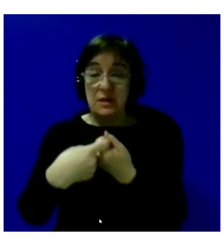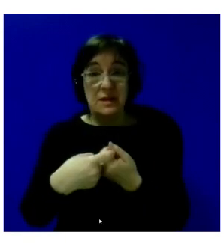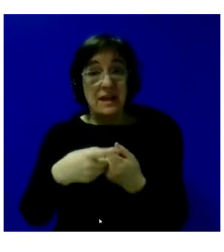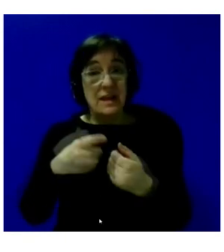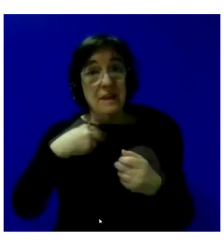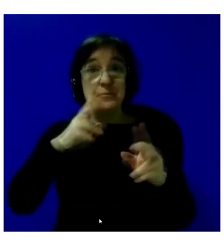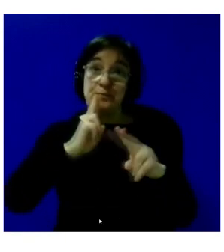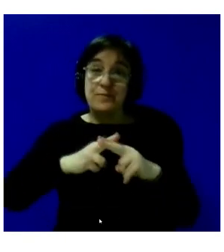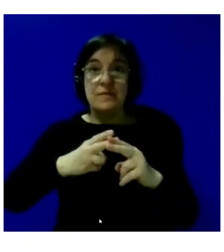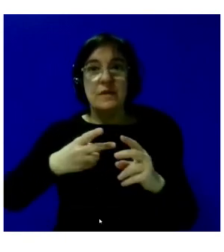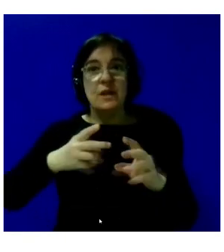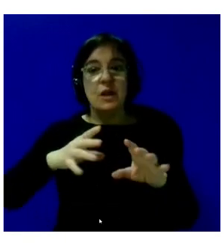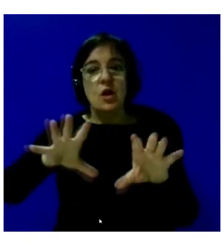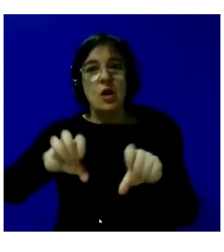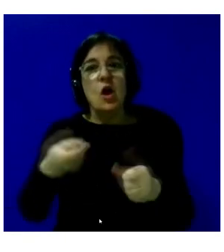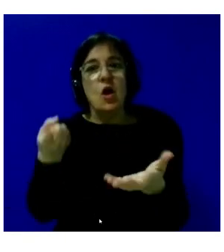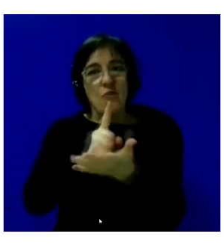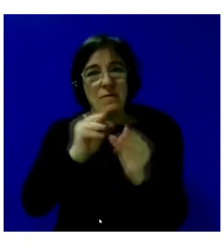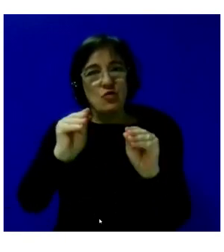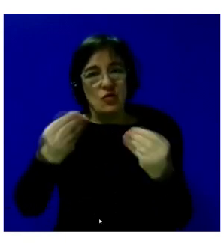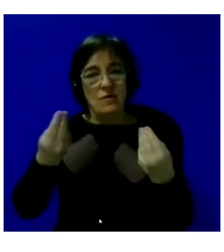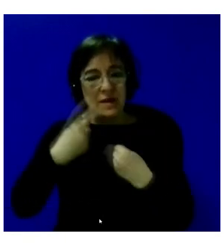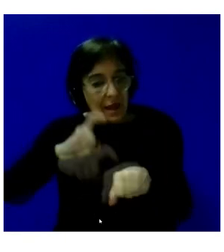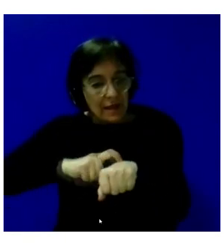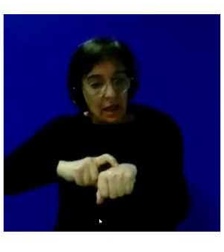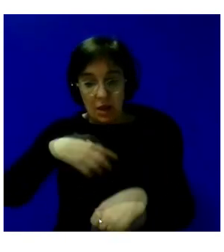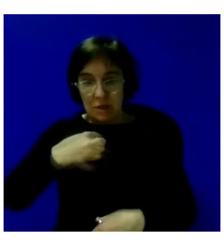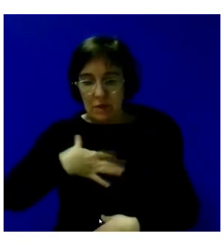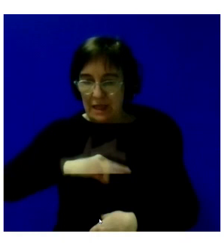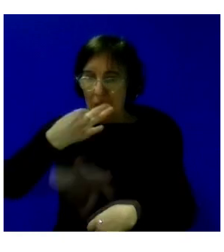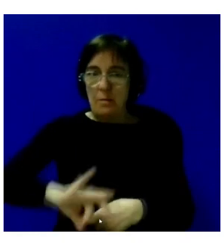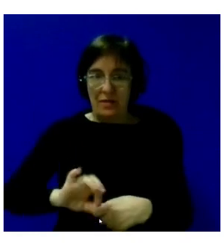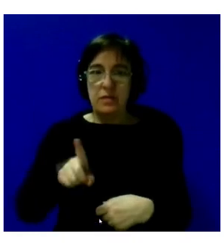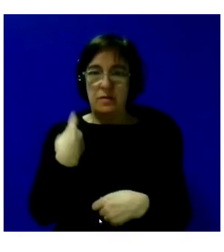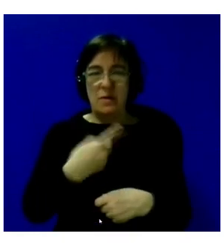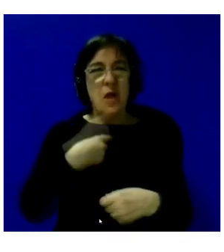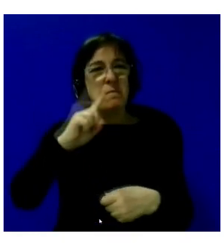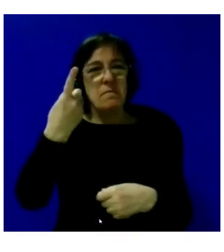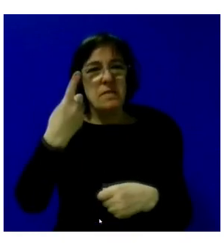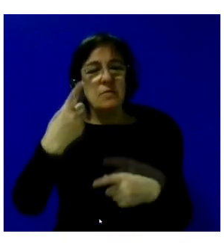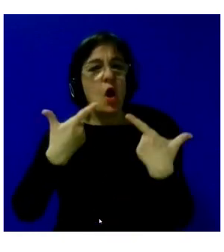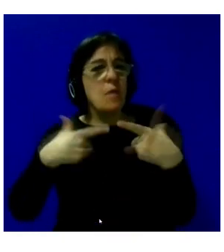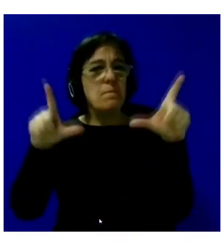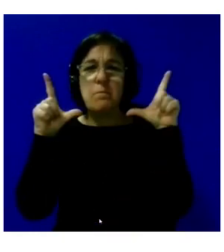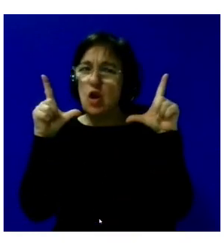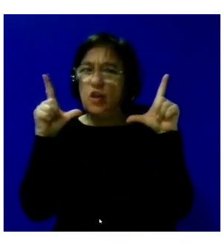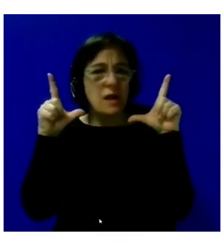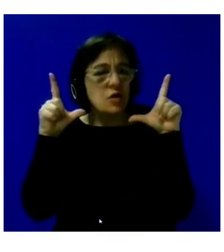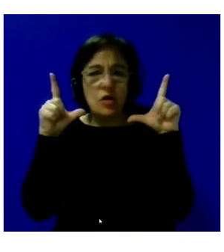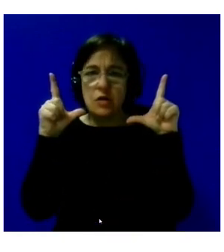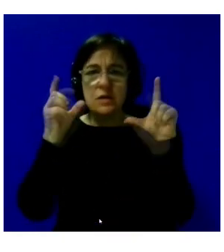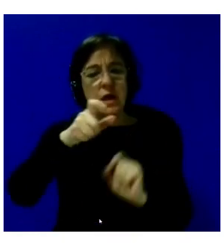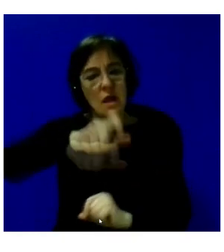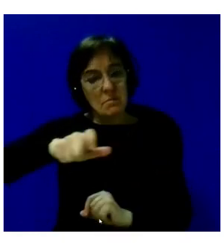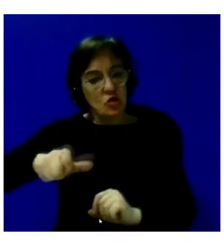característica. Hemos sido capaces, que yo creo que los primeros protagonistas son las personas,